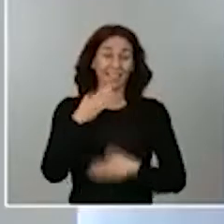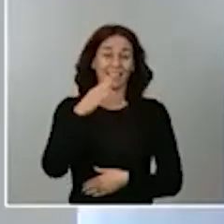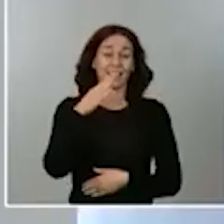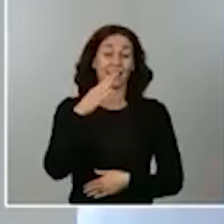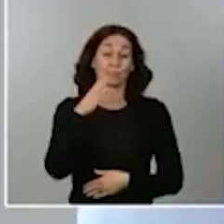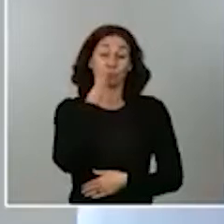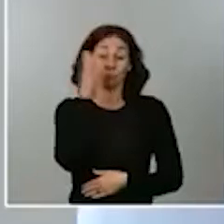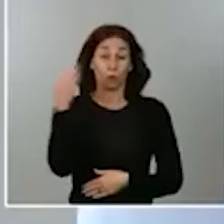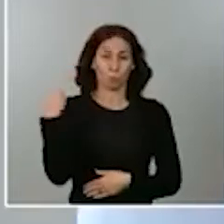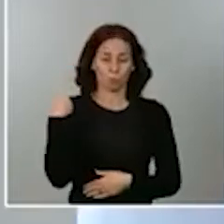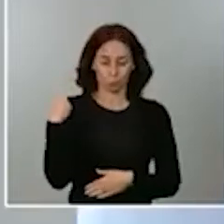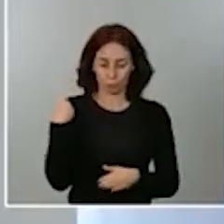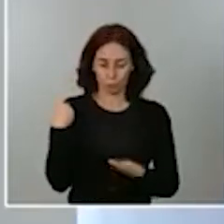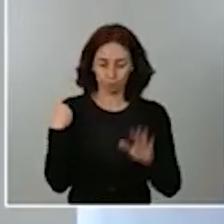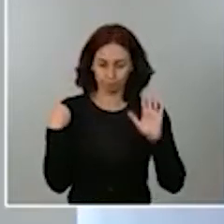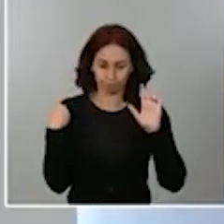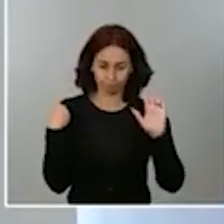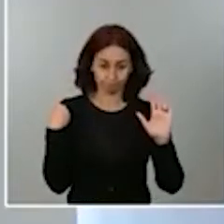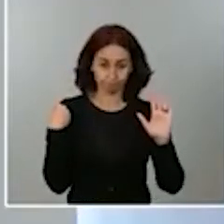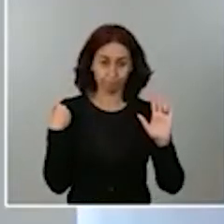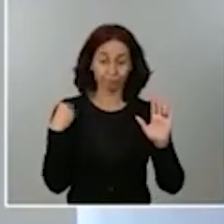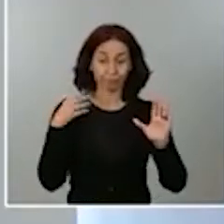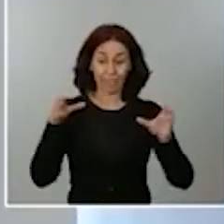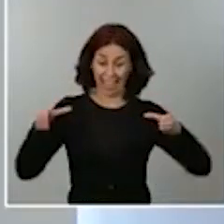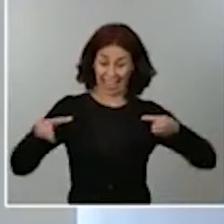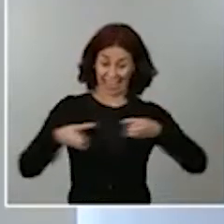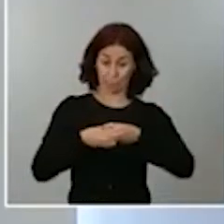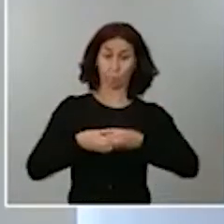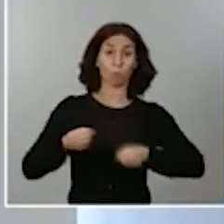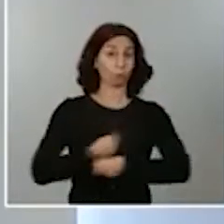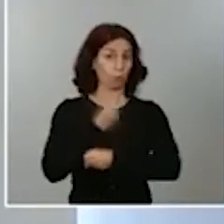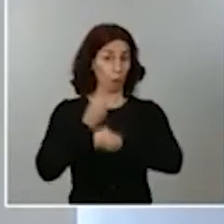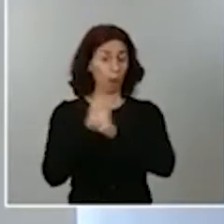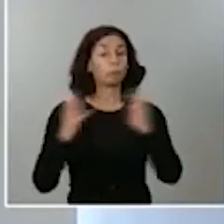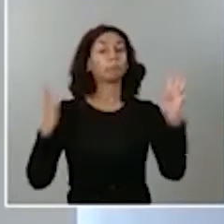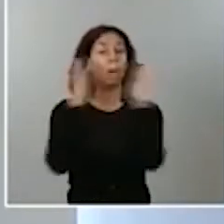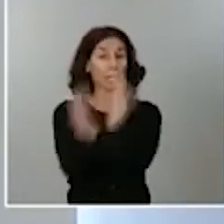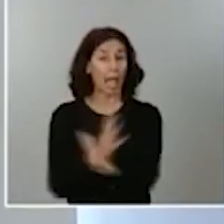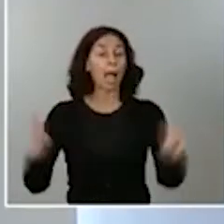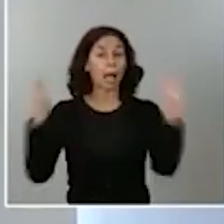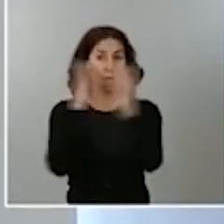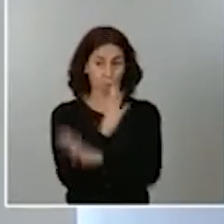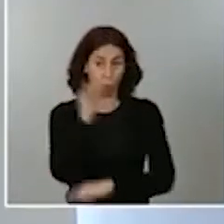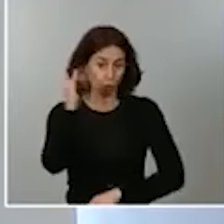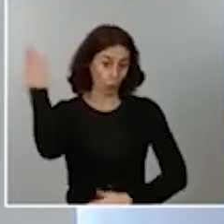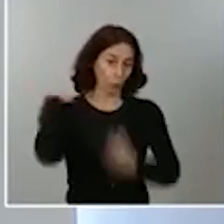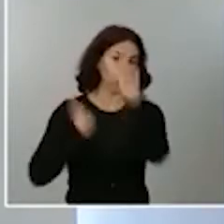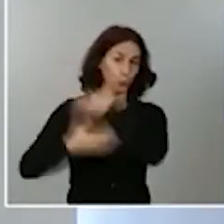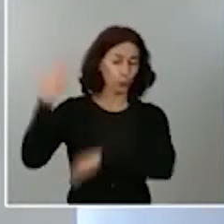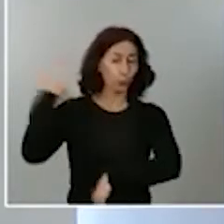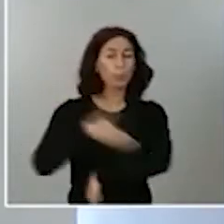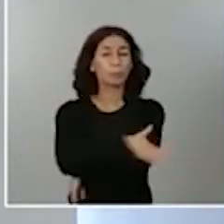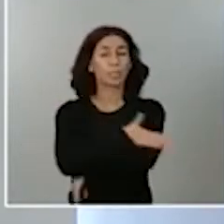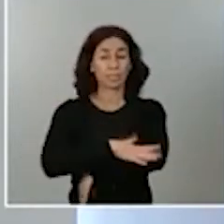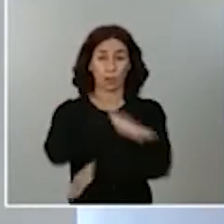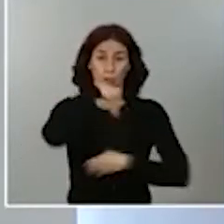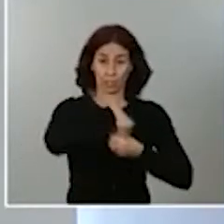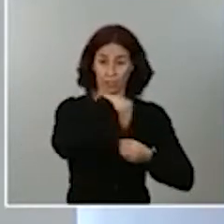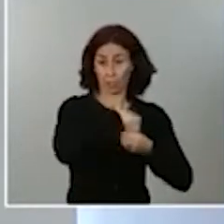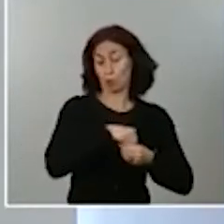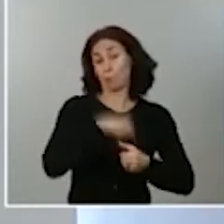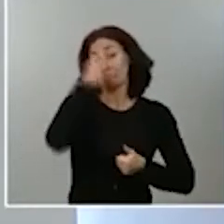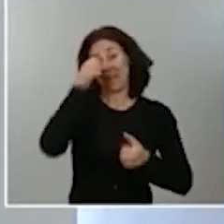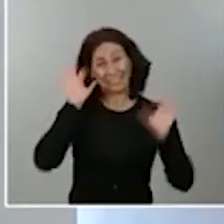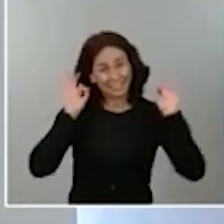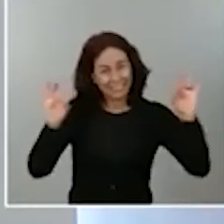que cuando hay un cambio en los equipos, en aquella época hubo un cambio en el ámbito del Ministerio del Interior, en concreto en la dirección de la Guardia Civil, la